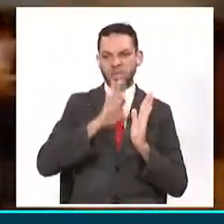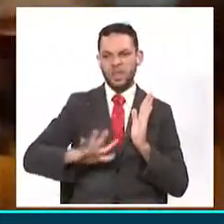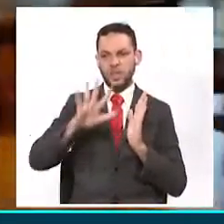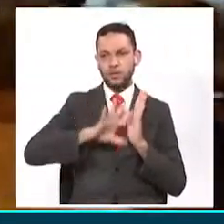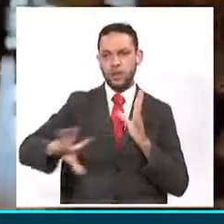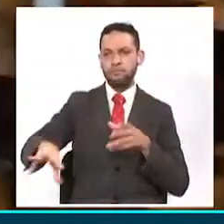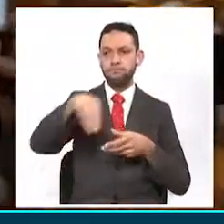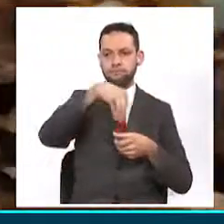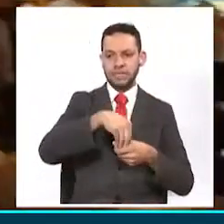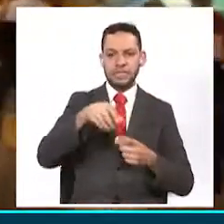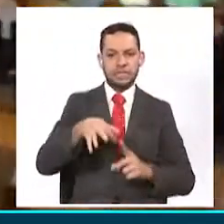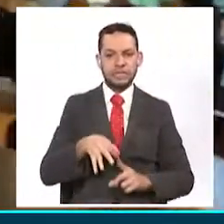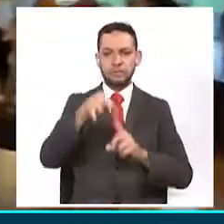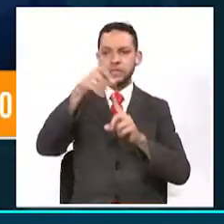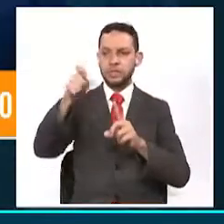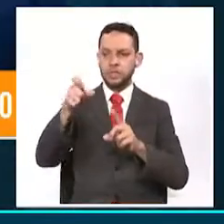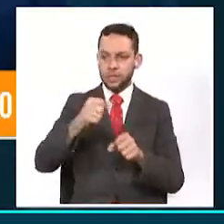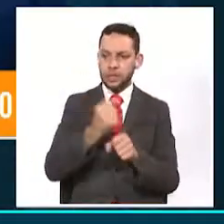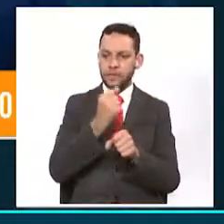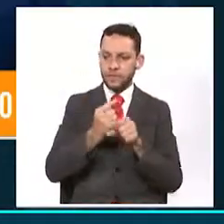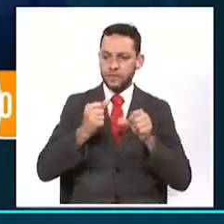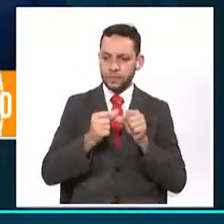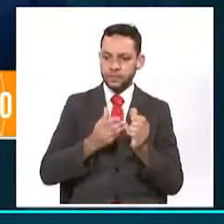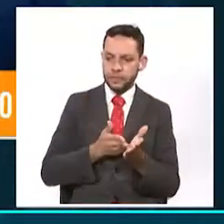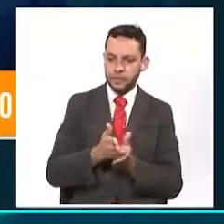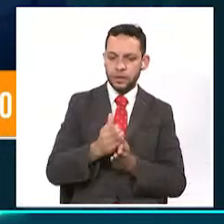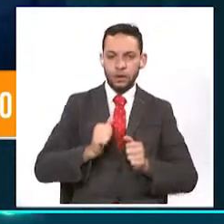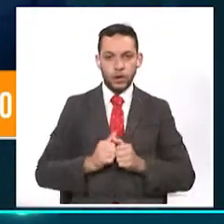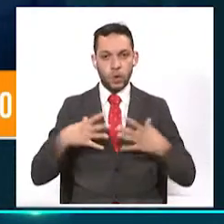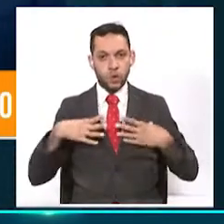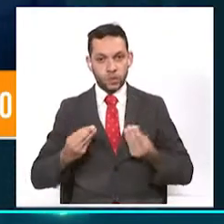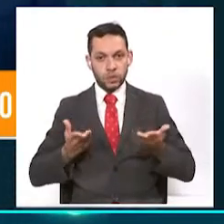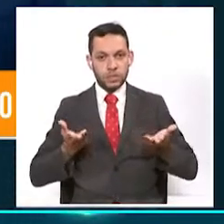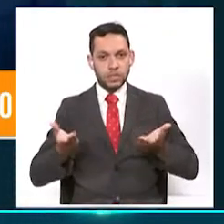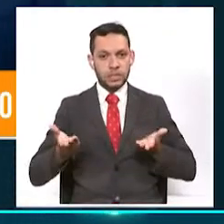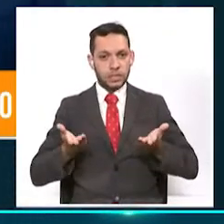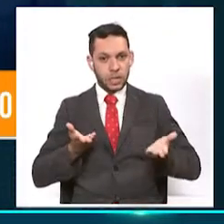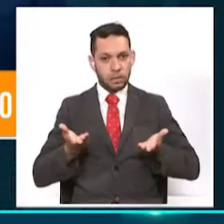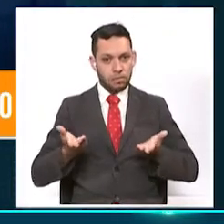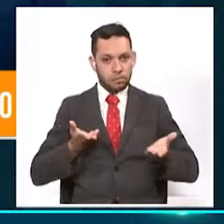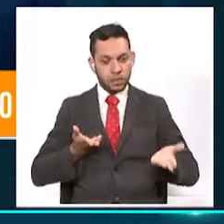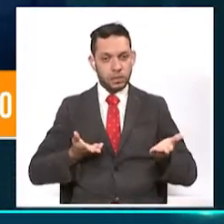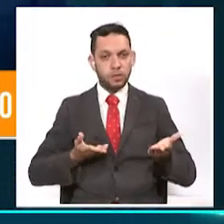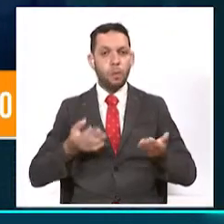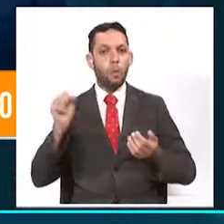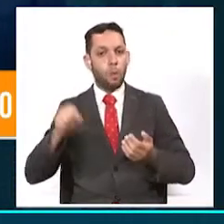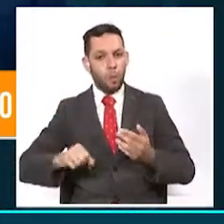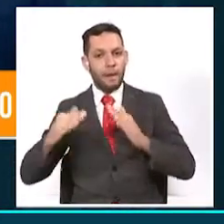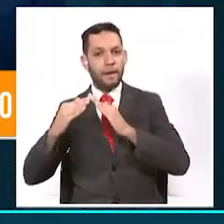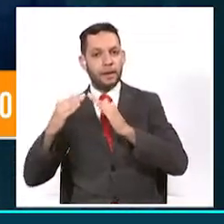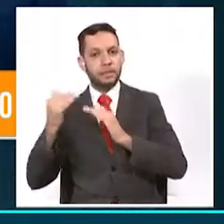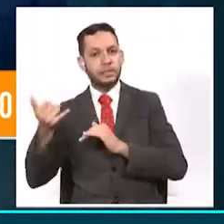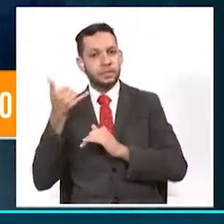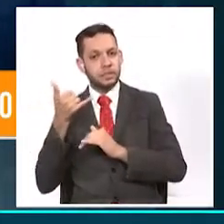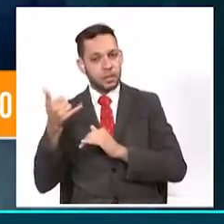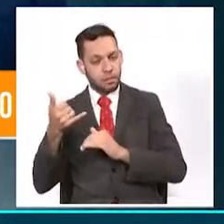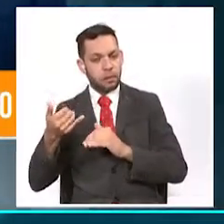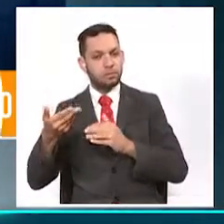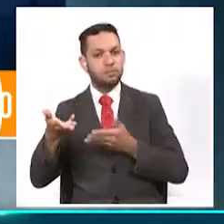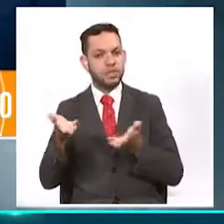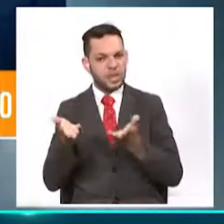actividades esenciales en medio de la pandemia. Que el servicio a la mesa y el autoservicio sean declarados